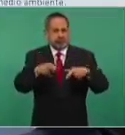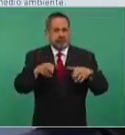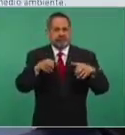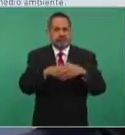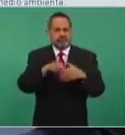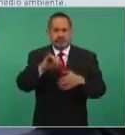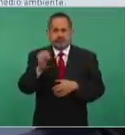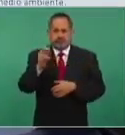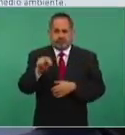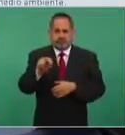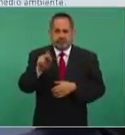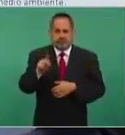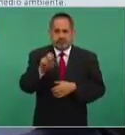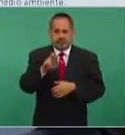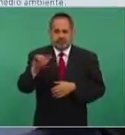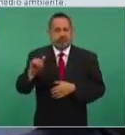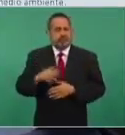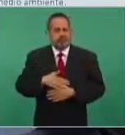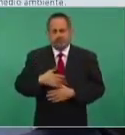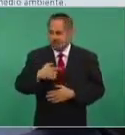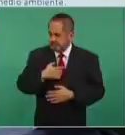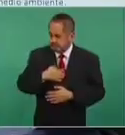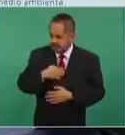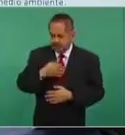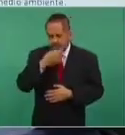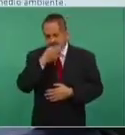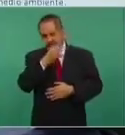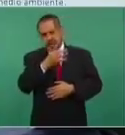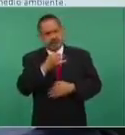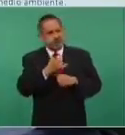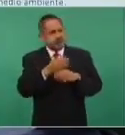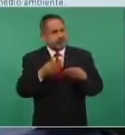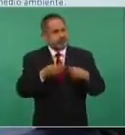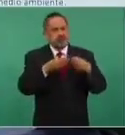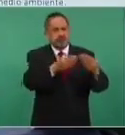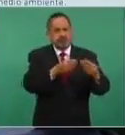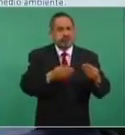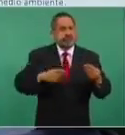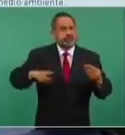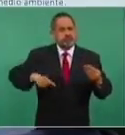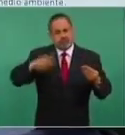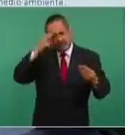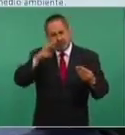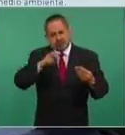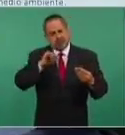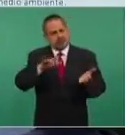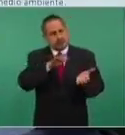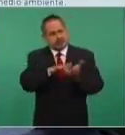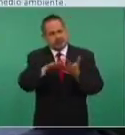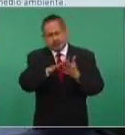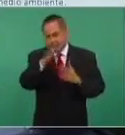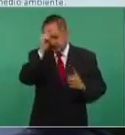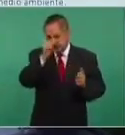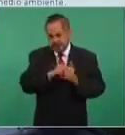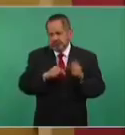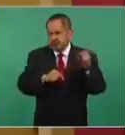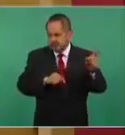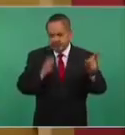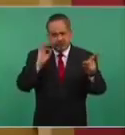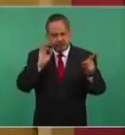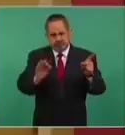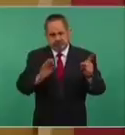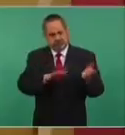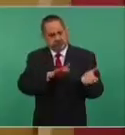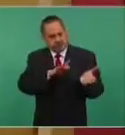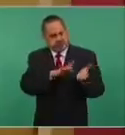señor John Kerry, me es grato informarle que el Gobierno de México apoyará el esfuerzo que usted encabeza para